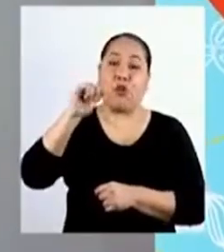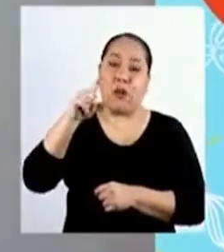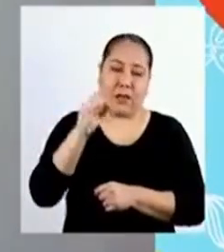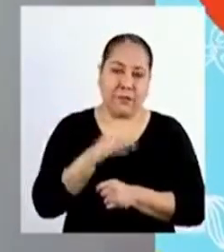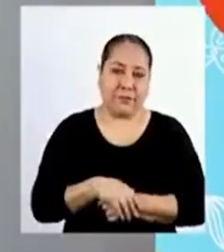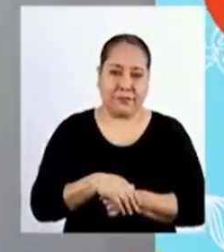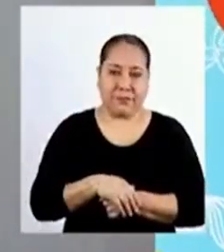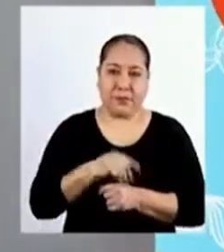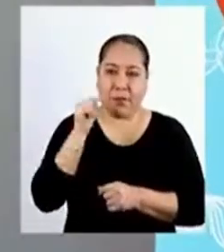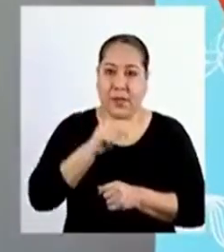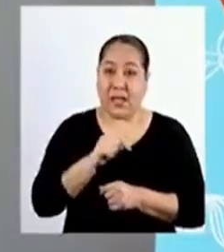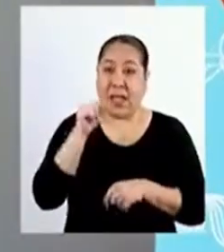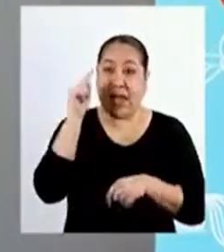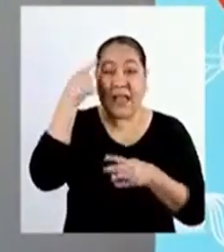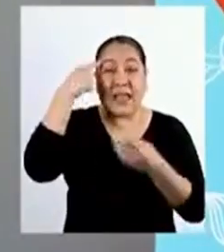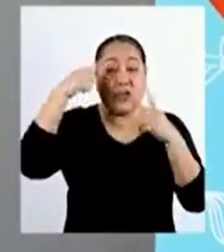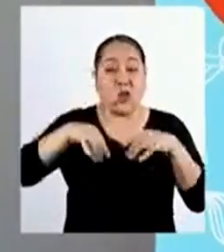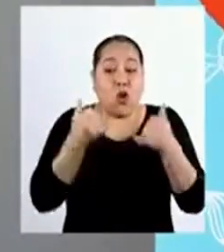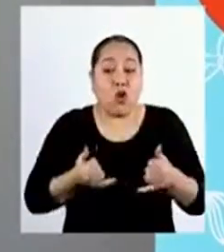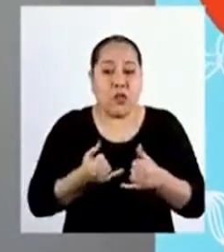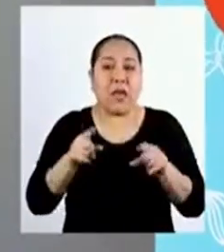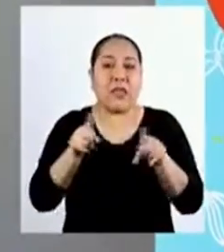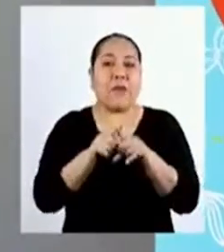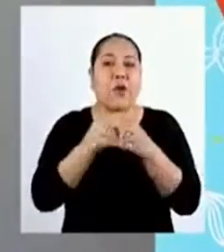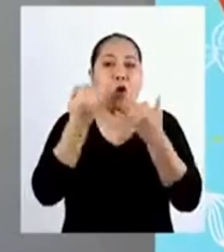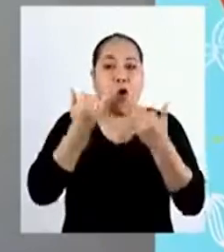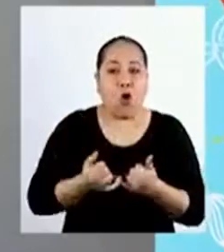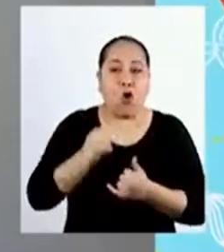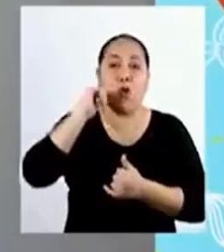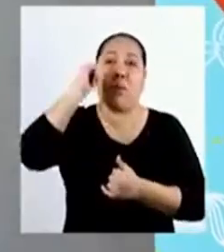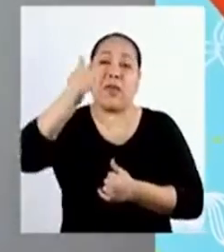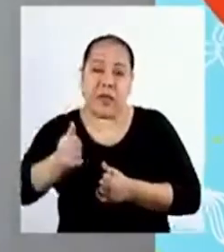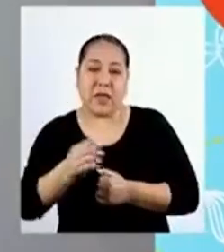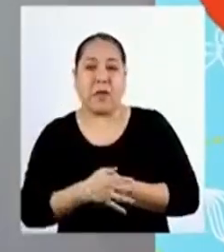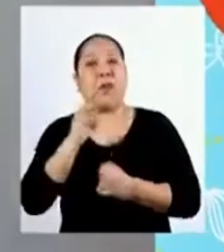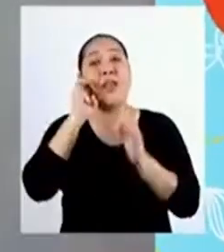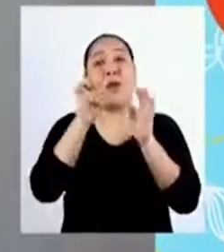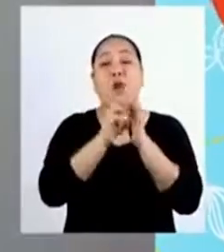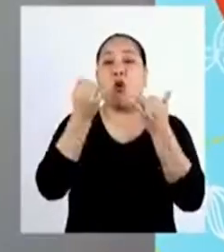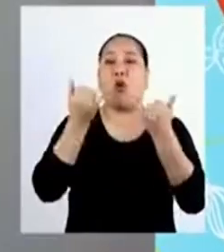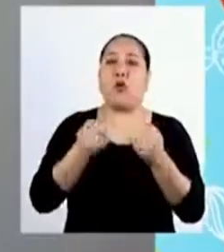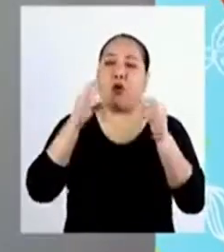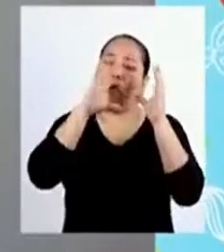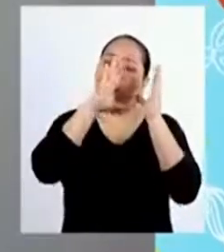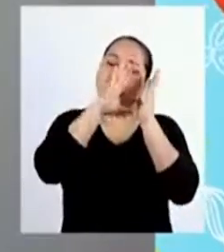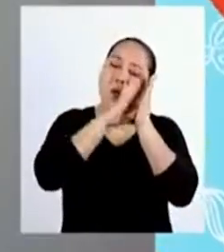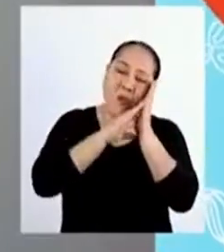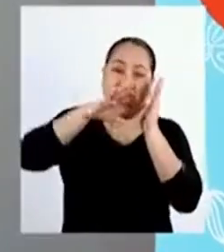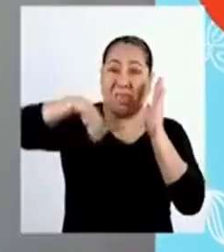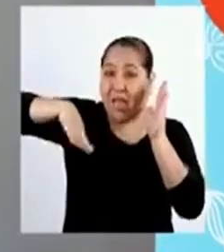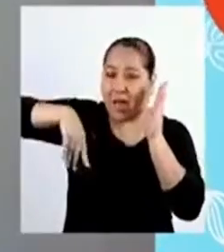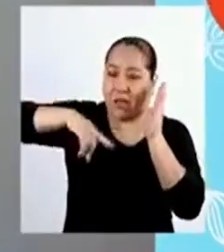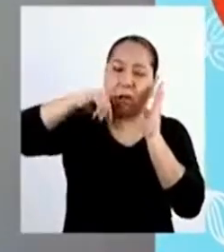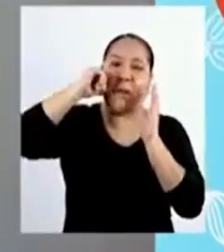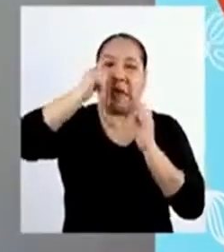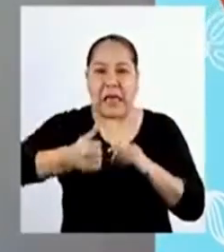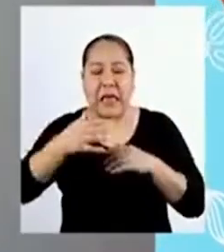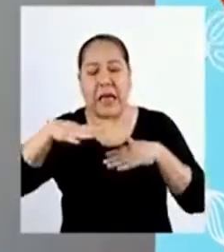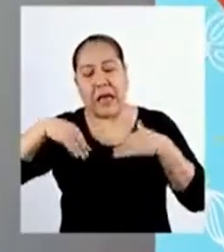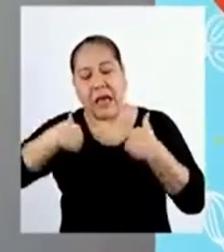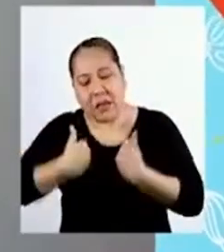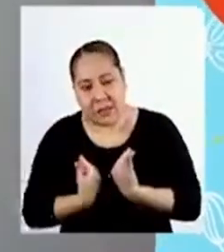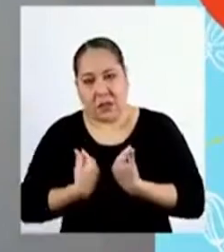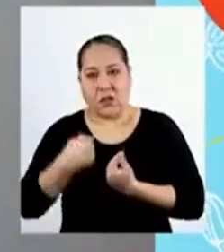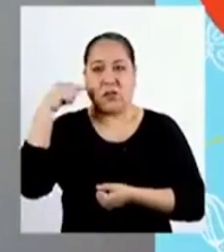afectan hoy Sino también mañana Por ejemplo Si un día me duermo muy tarde Mañana estaré cansado De la misma forma Si un día